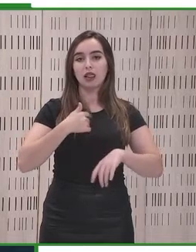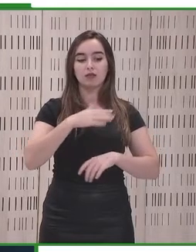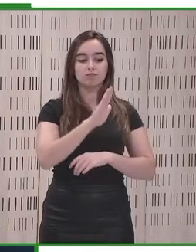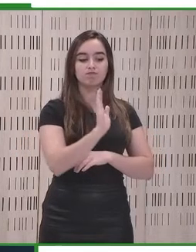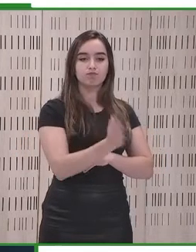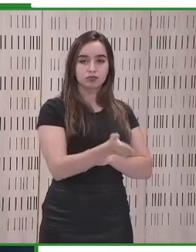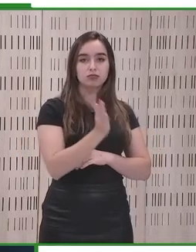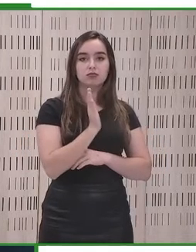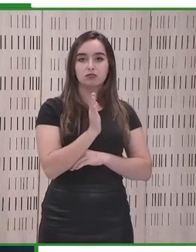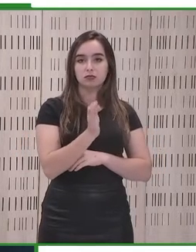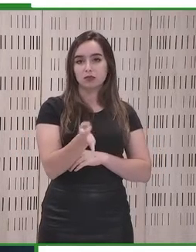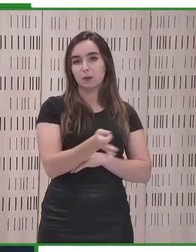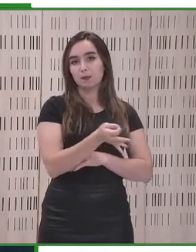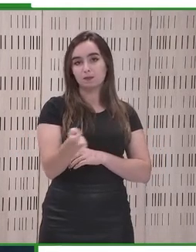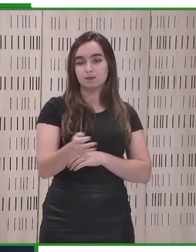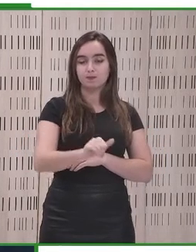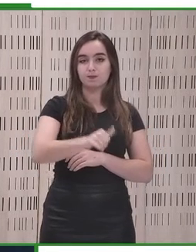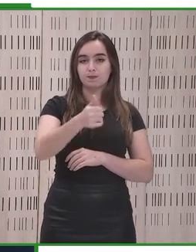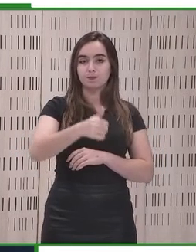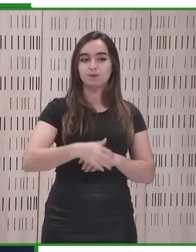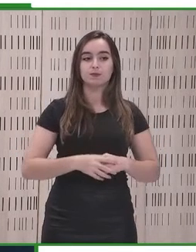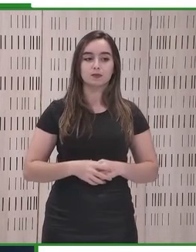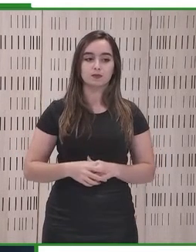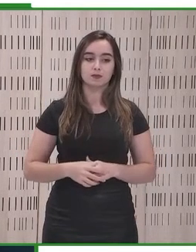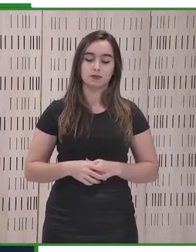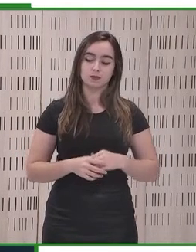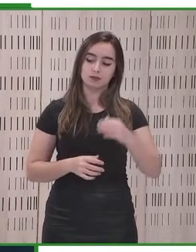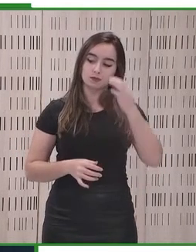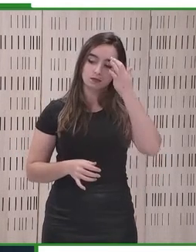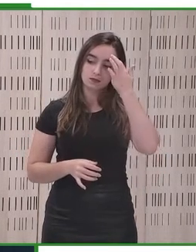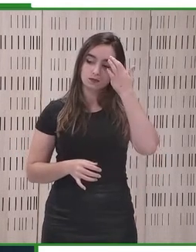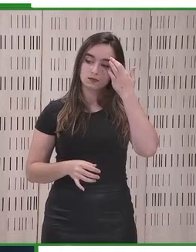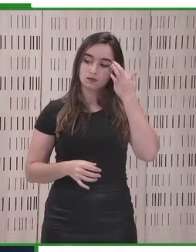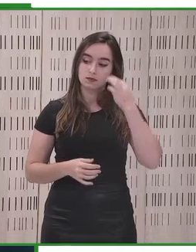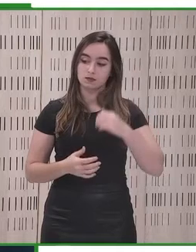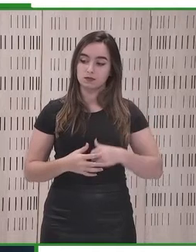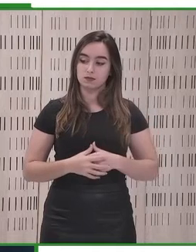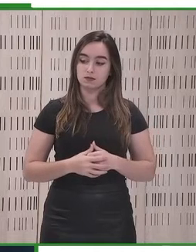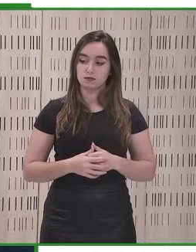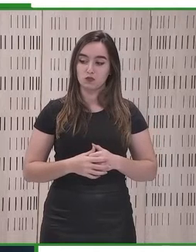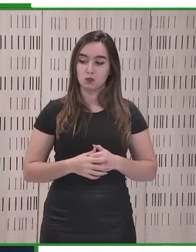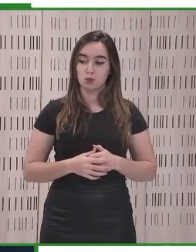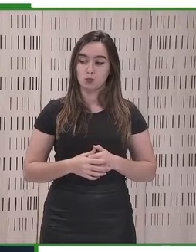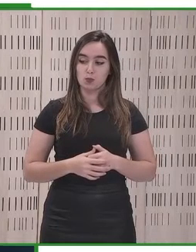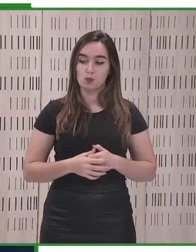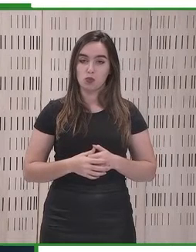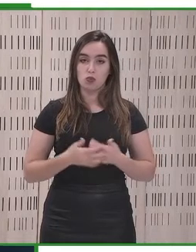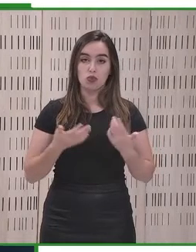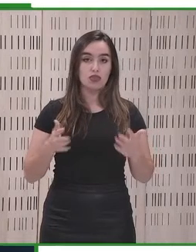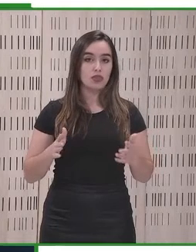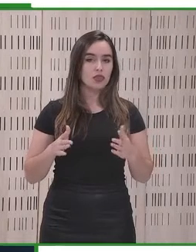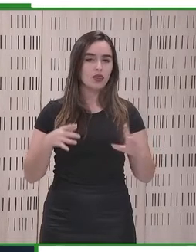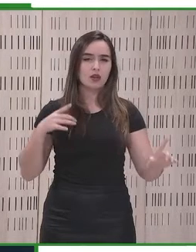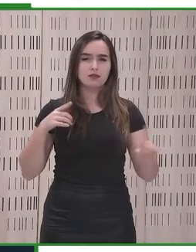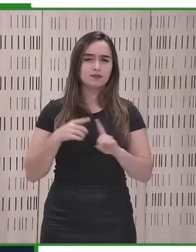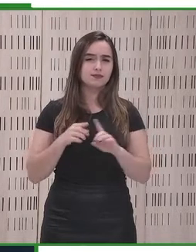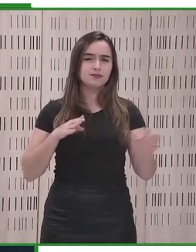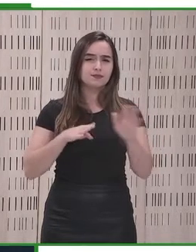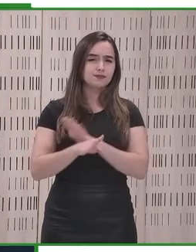y se pueden aplicar sanciones judiciales en caso de incumplimiento.